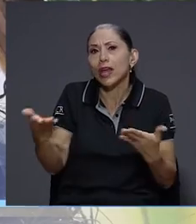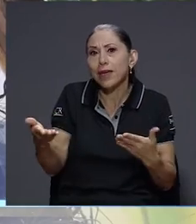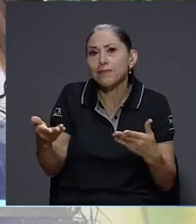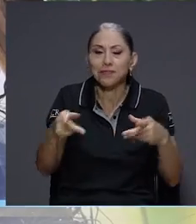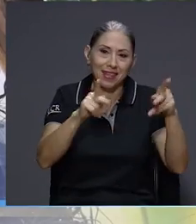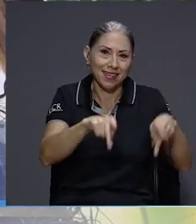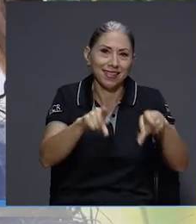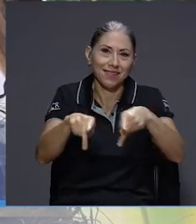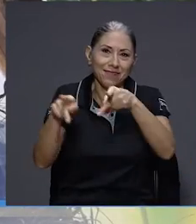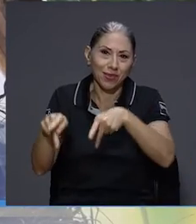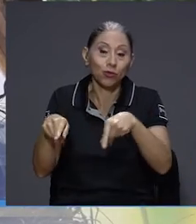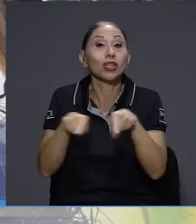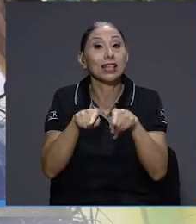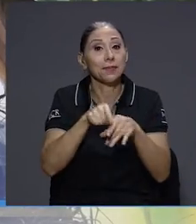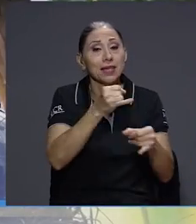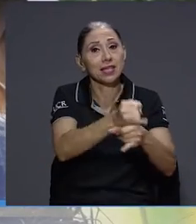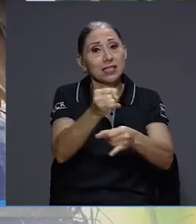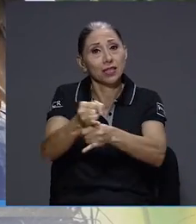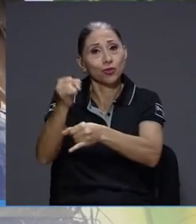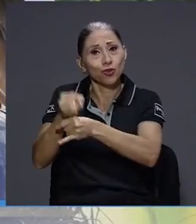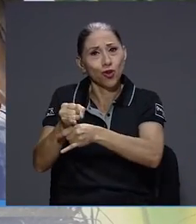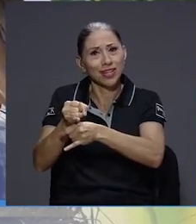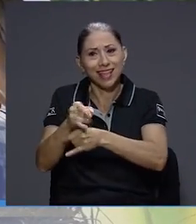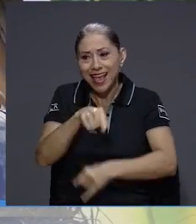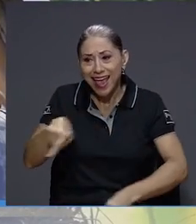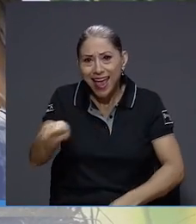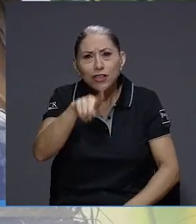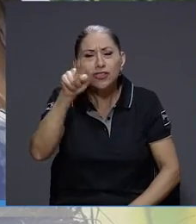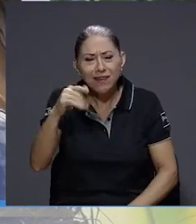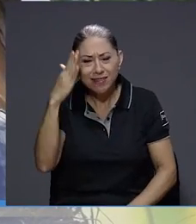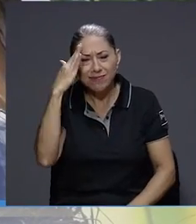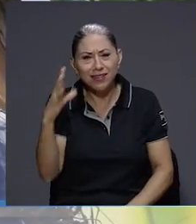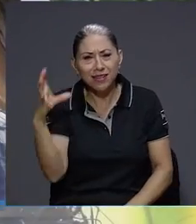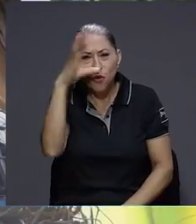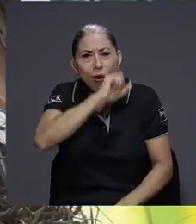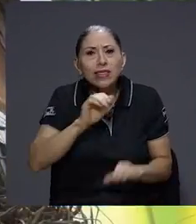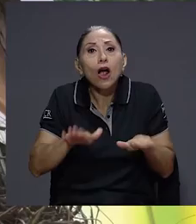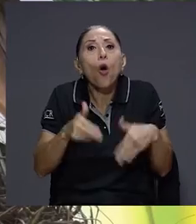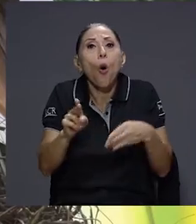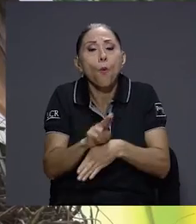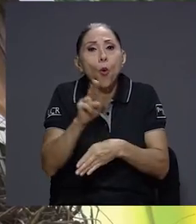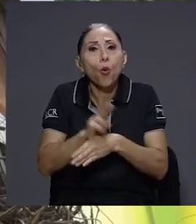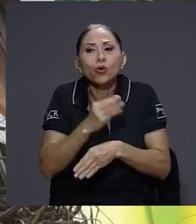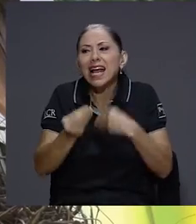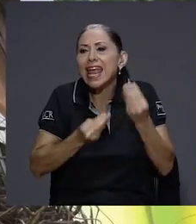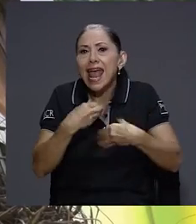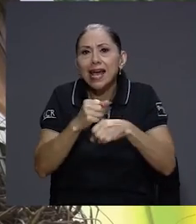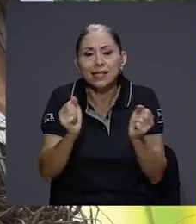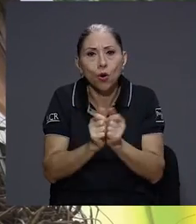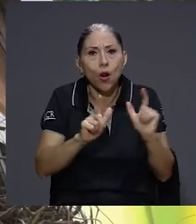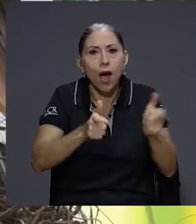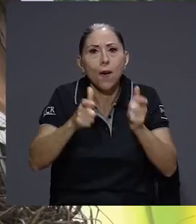individuos como instituciones, quienes deben ser más conscientes del manejo de desperdicios y el impacto que generan.